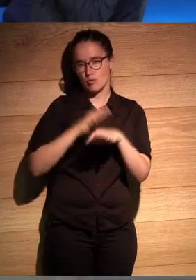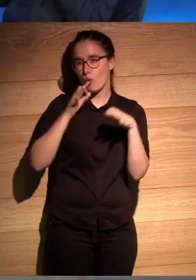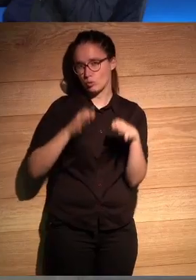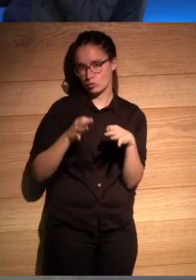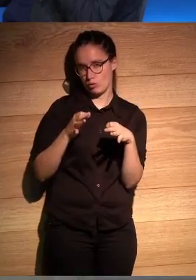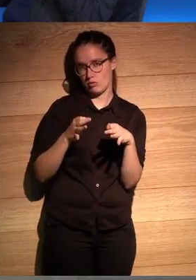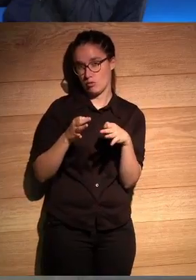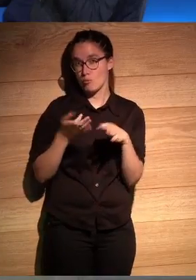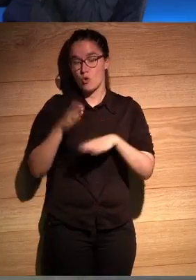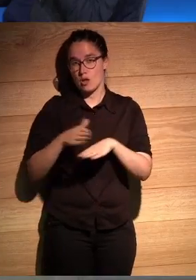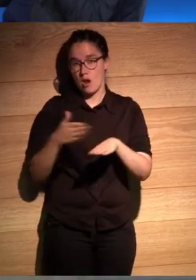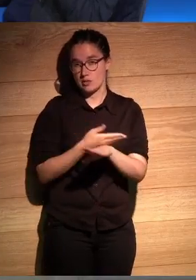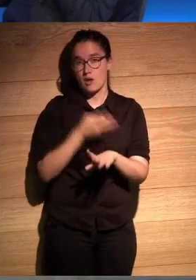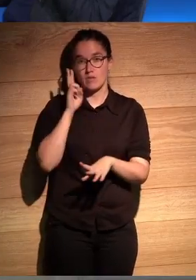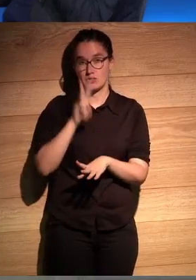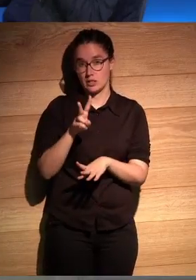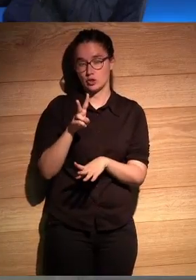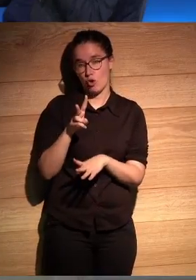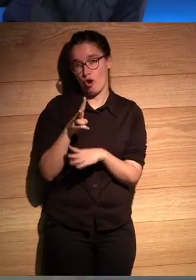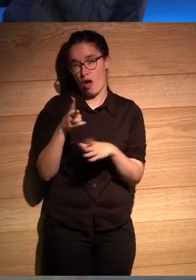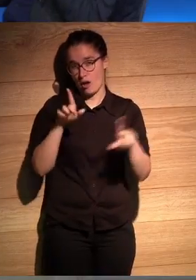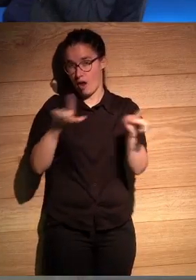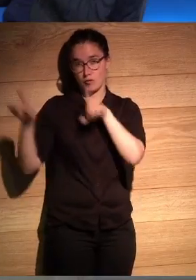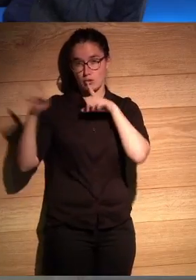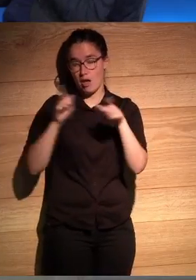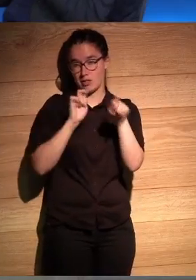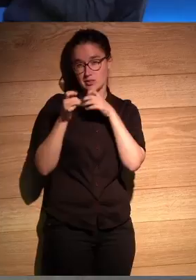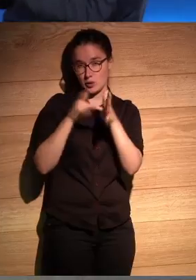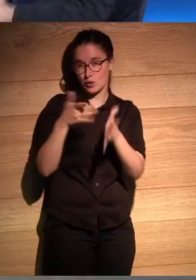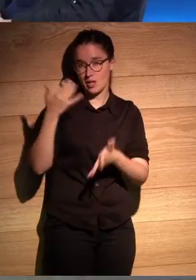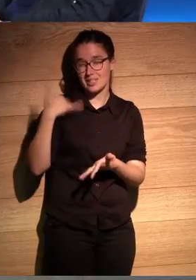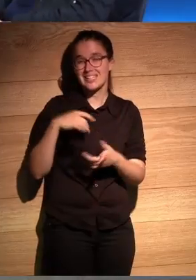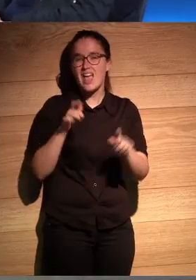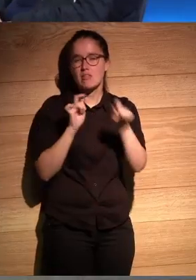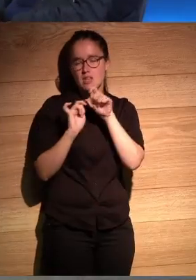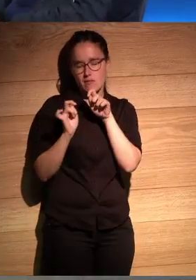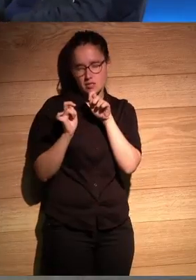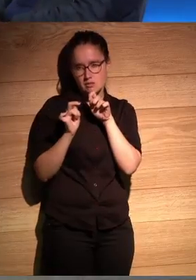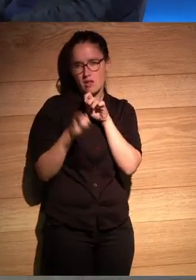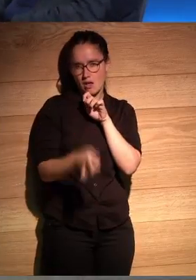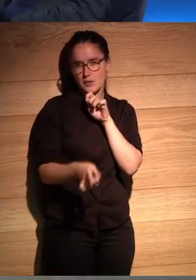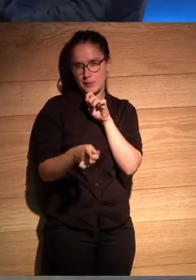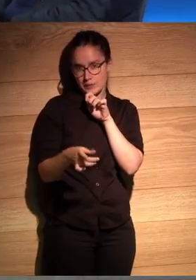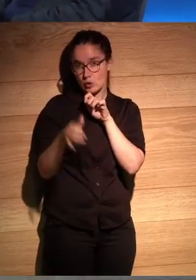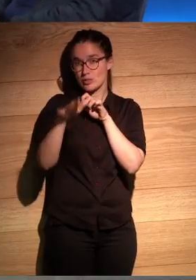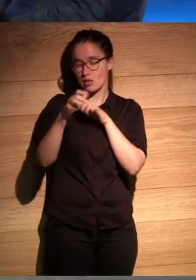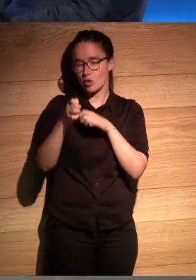antes de que muriera habéis visto a Sergio en la pantalla lo habíamos entrevistado esa entrevista es una de las entrevistas él era un buen amante del